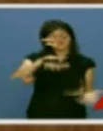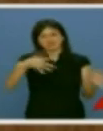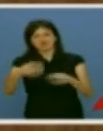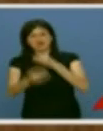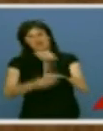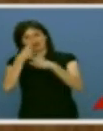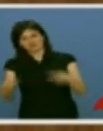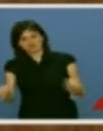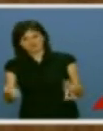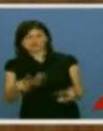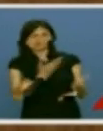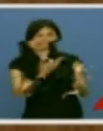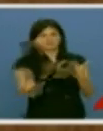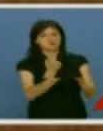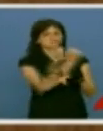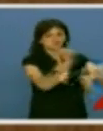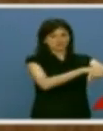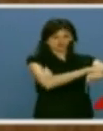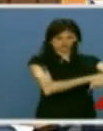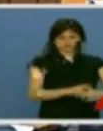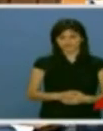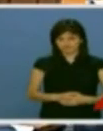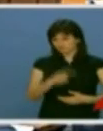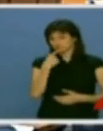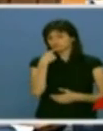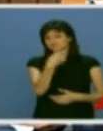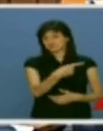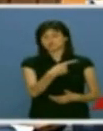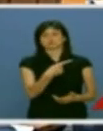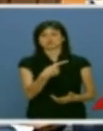aportar propuestas y apoyar al gobierno. Ya se lo he